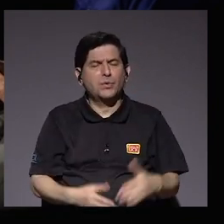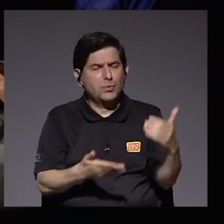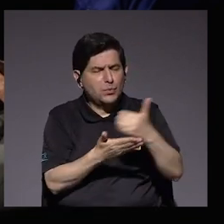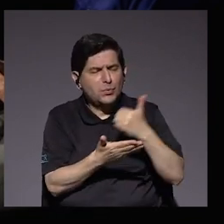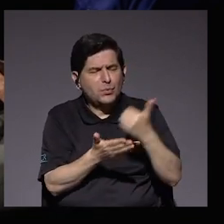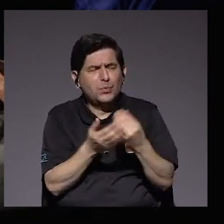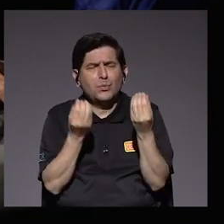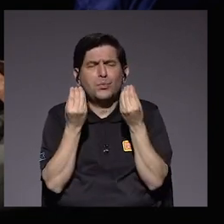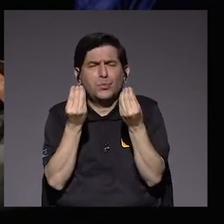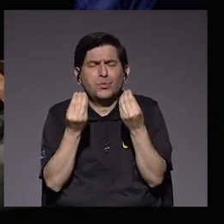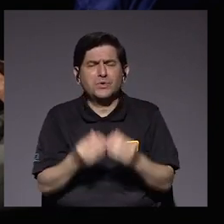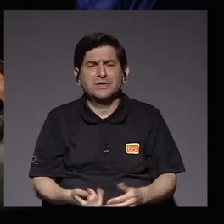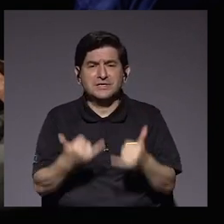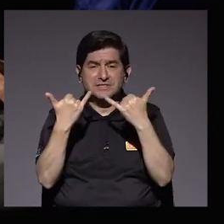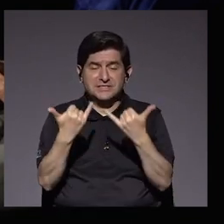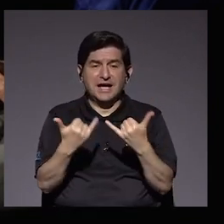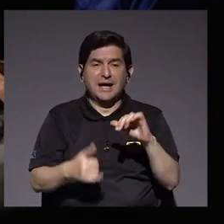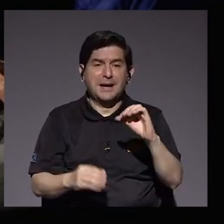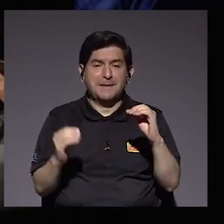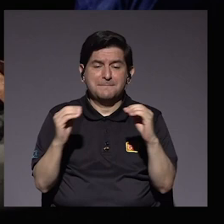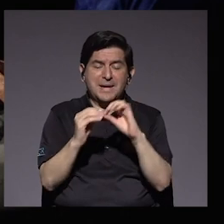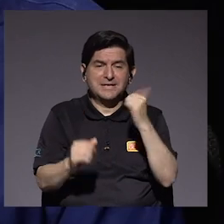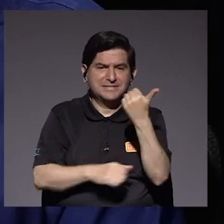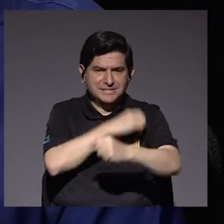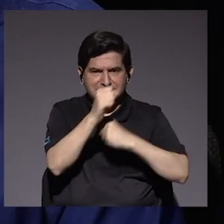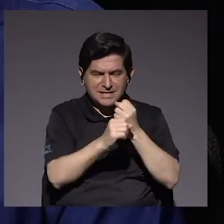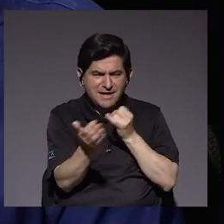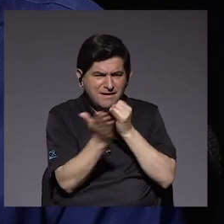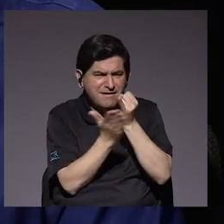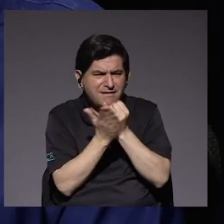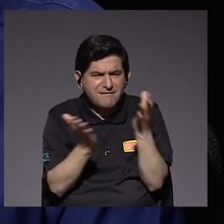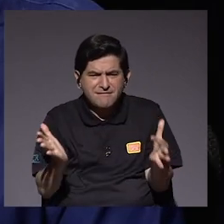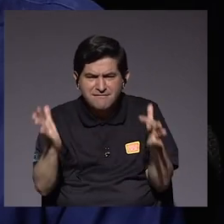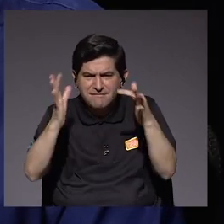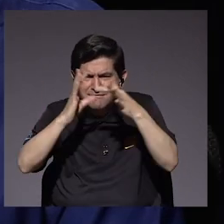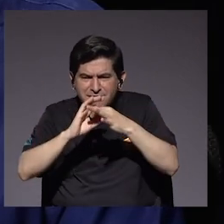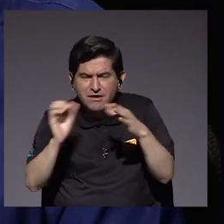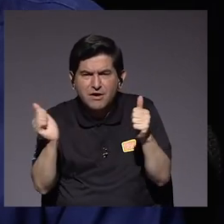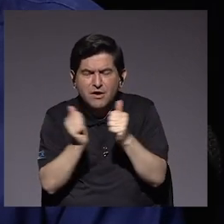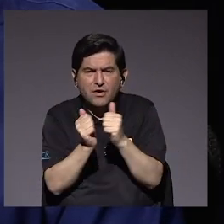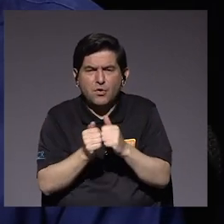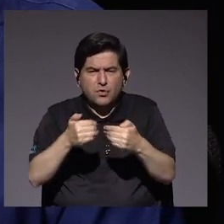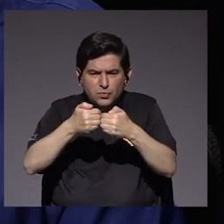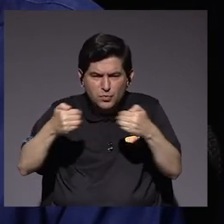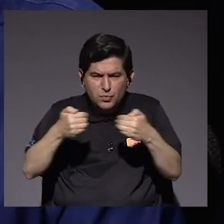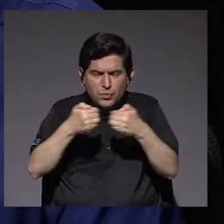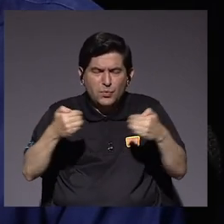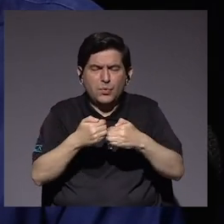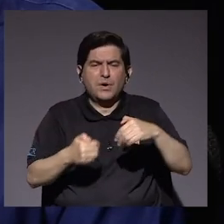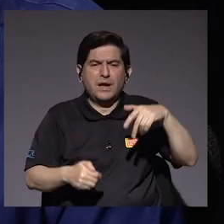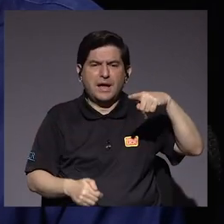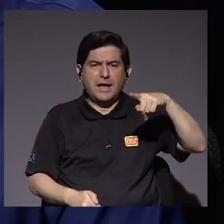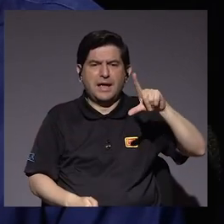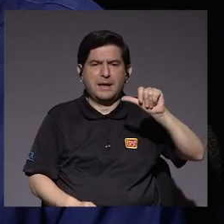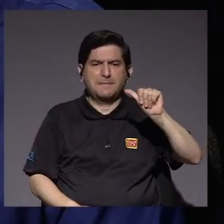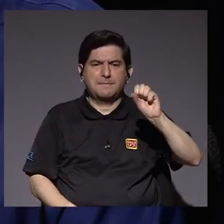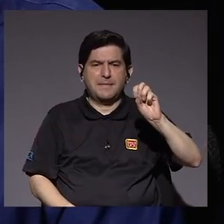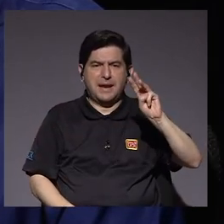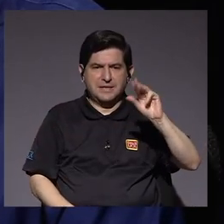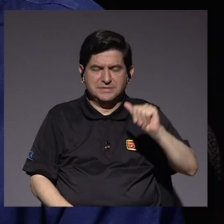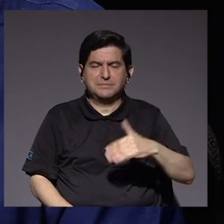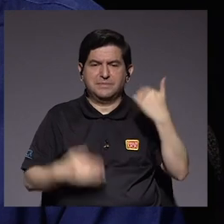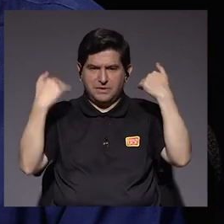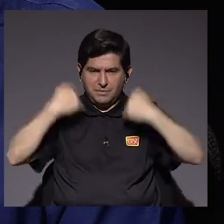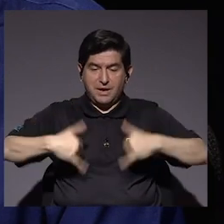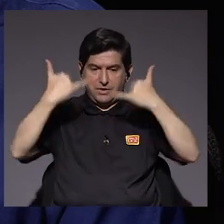una cantidad de recursos enormes a lo largo de más de una década en investigaciones relacionadas con el fraccionamiento de plasma humano, y eso es lo que